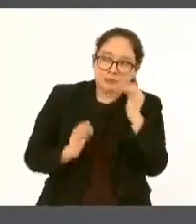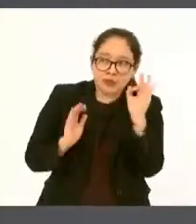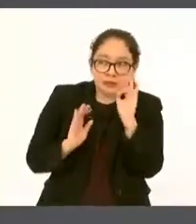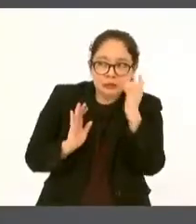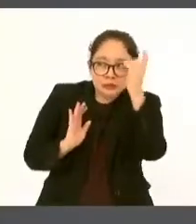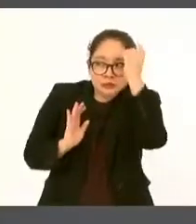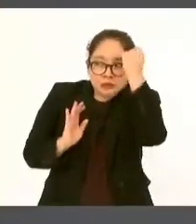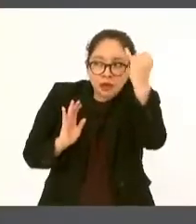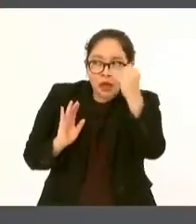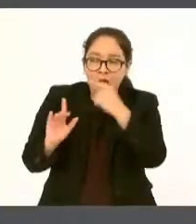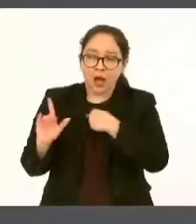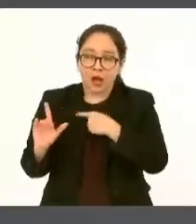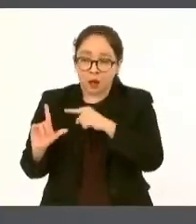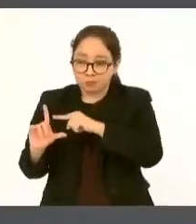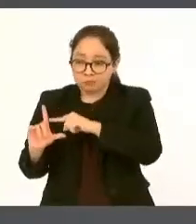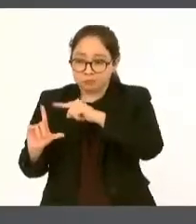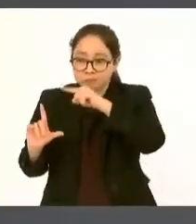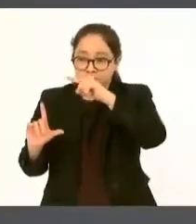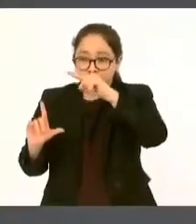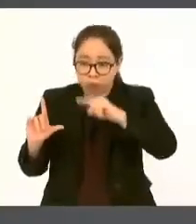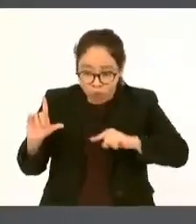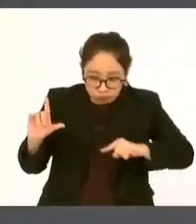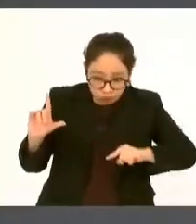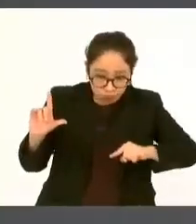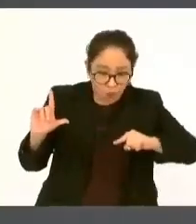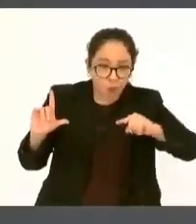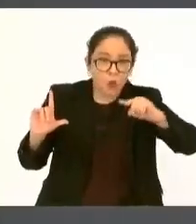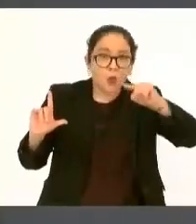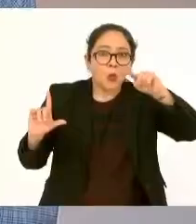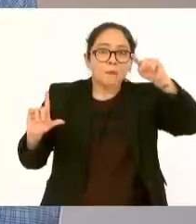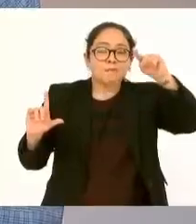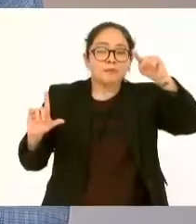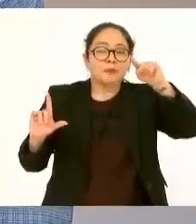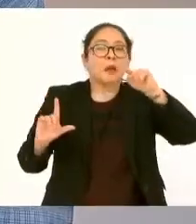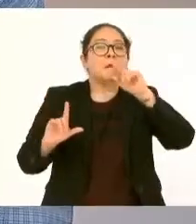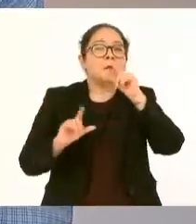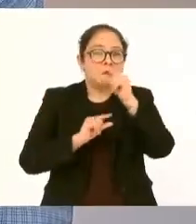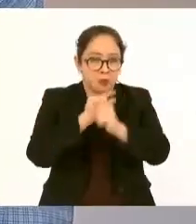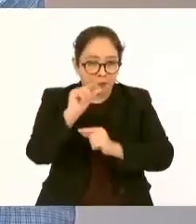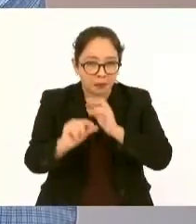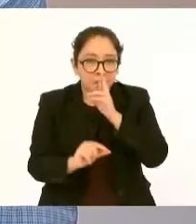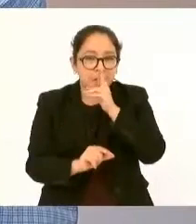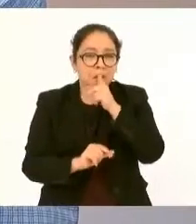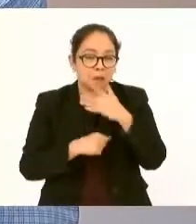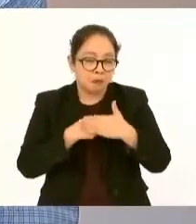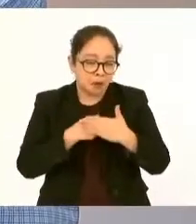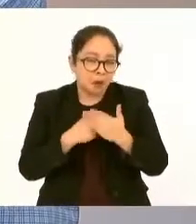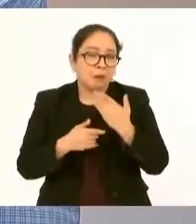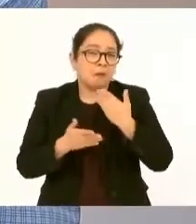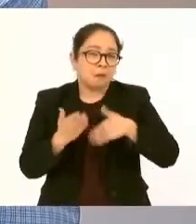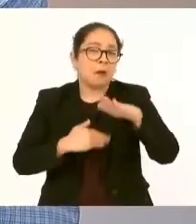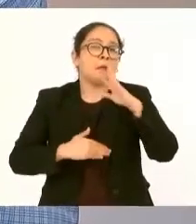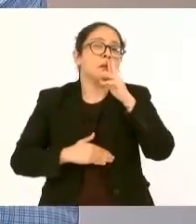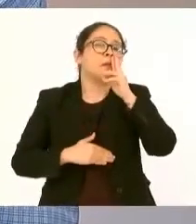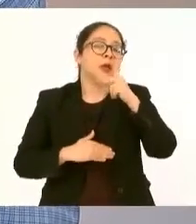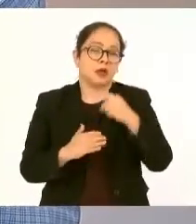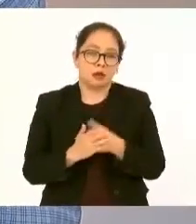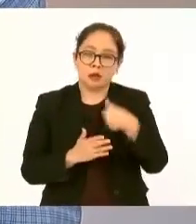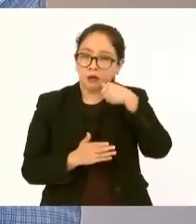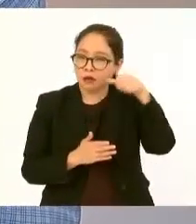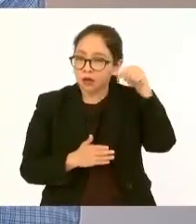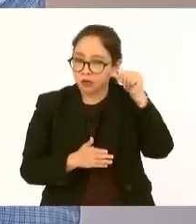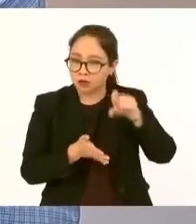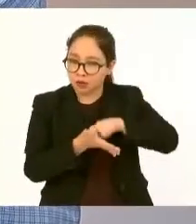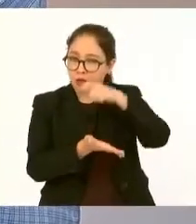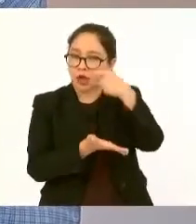fondo y ya vamos hacia arriba, ayer di también en Jalapa el dato que